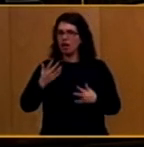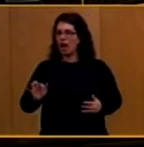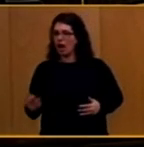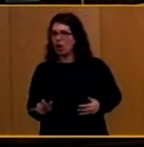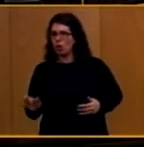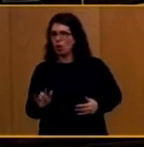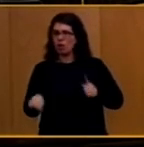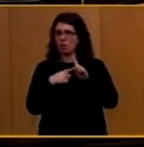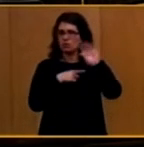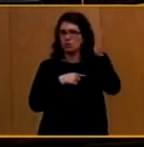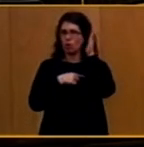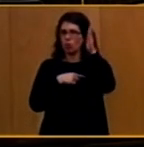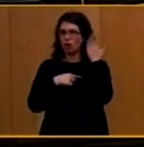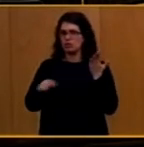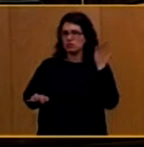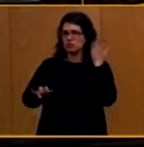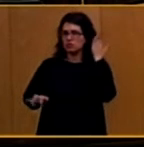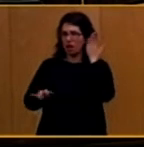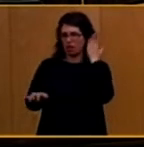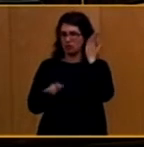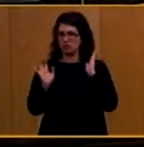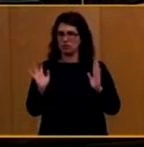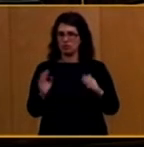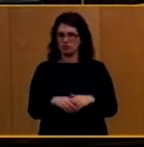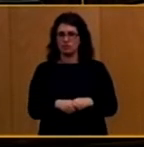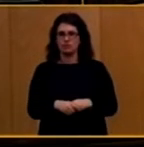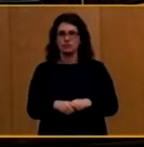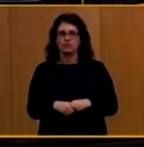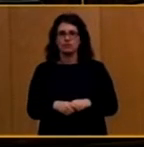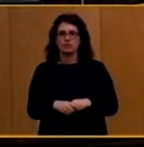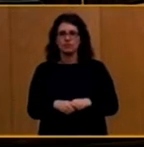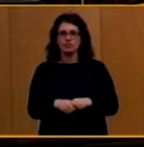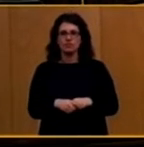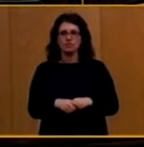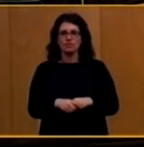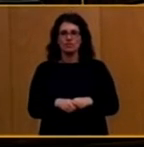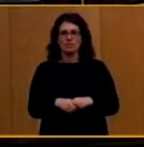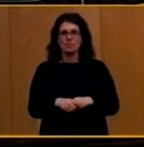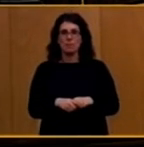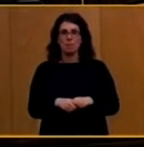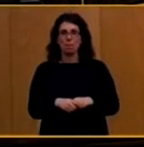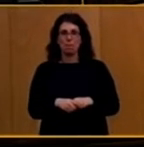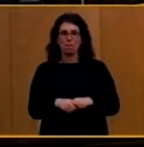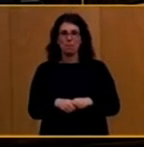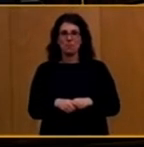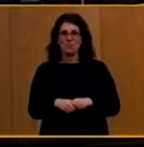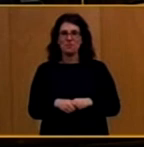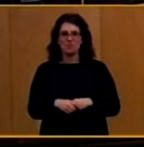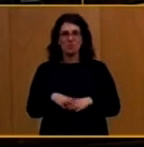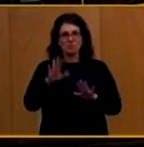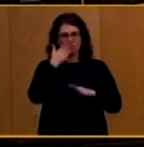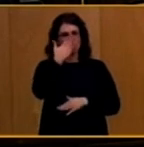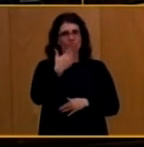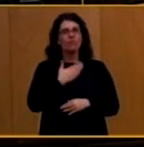en la otra distintas. Quiero decirle que hay margen para hacer una reforma fiscal